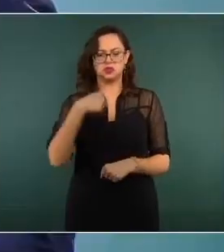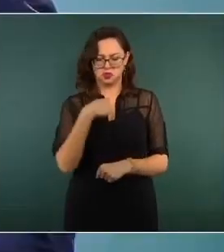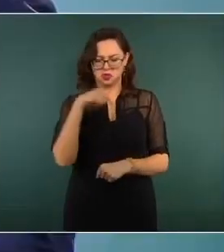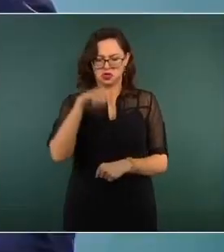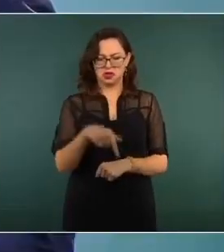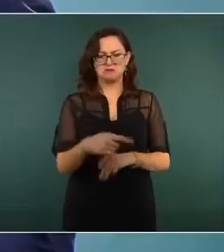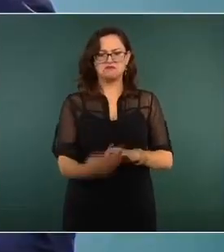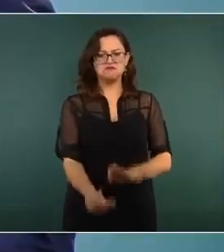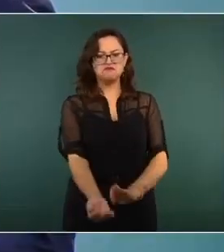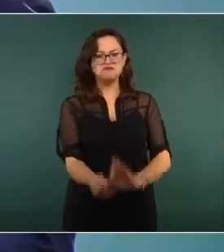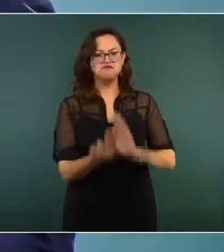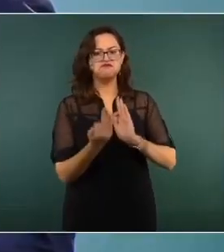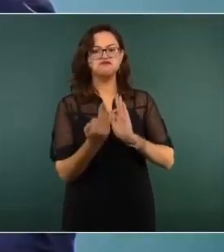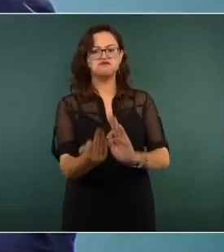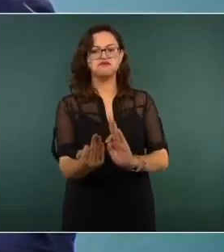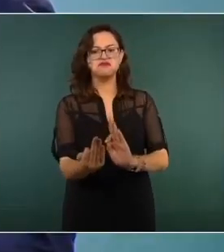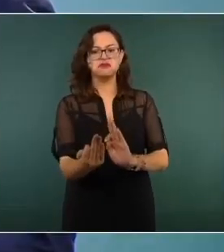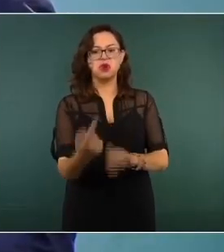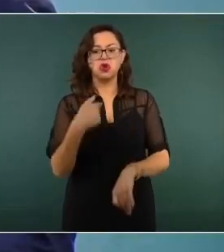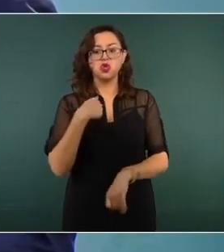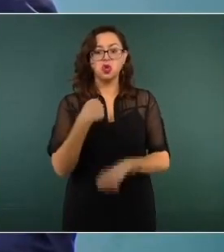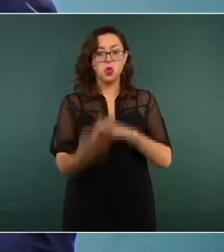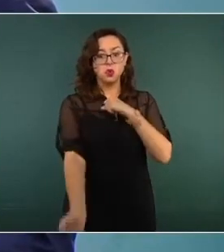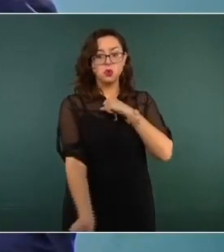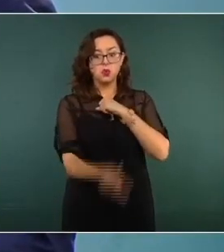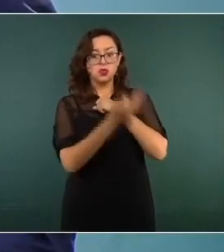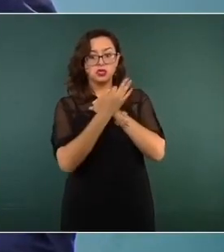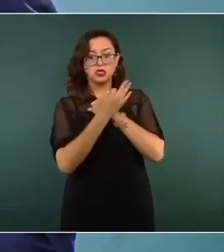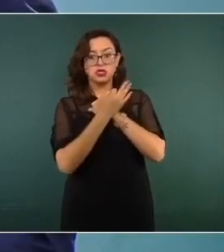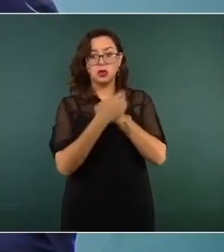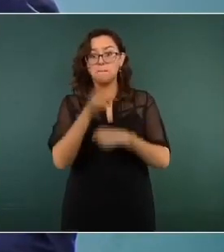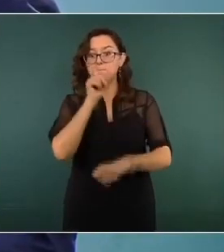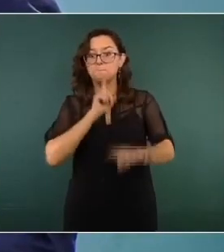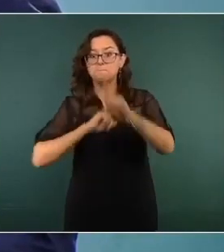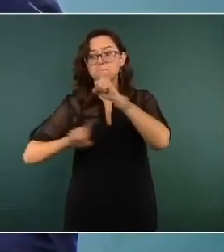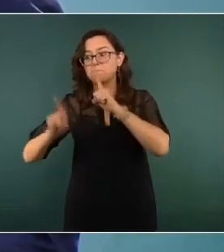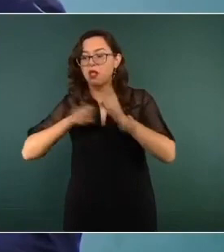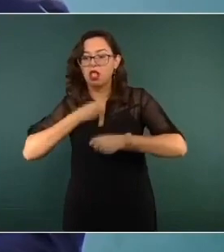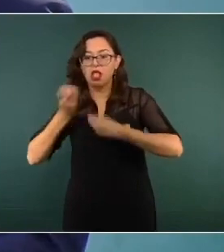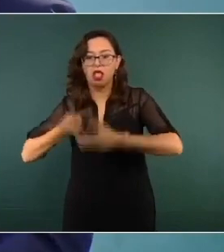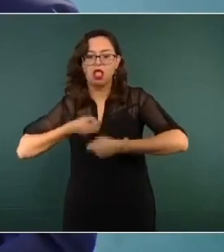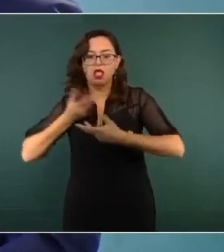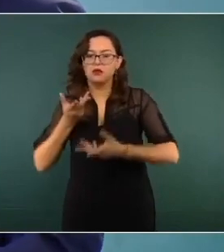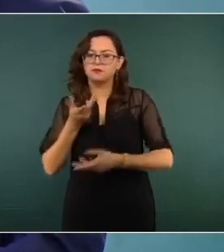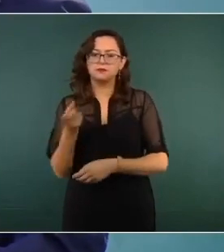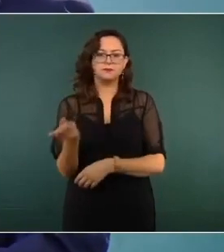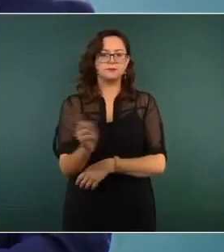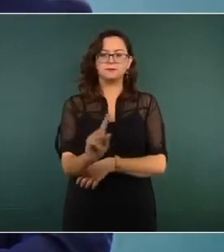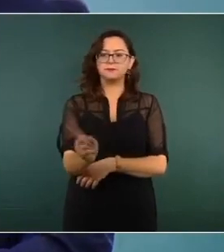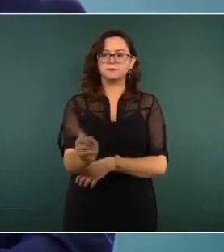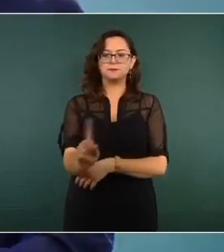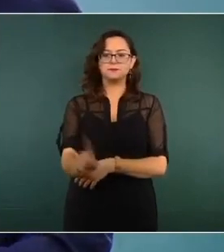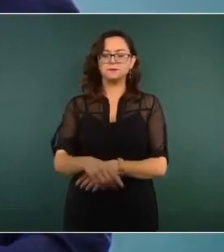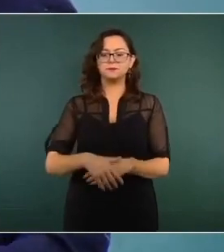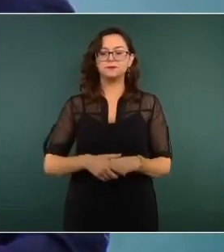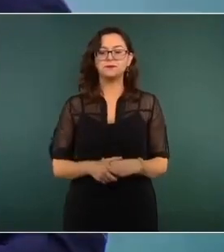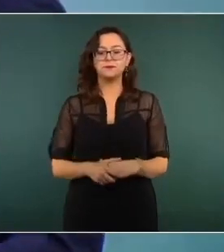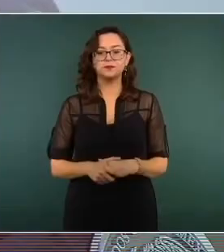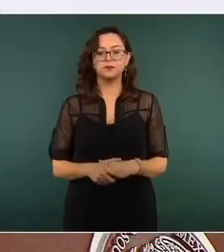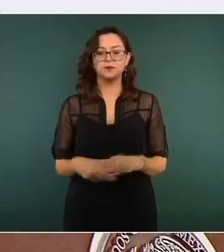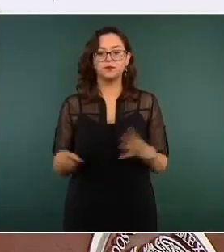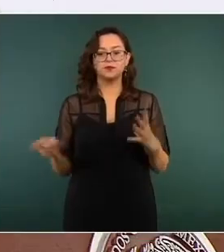de inventar falsedades. Cuarto, hay una intención